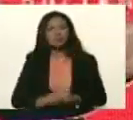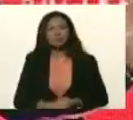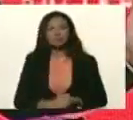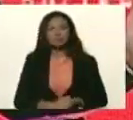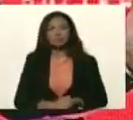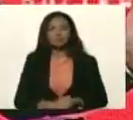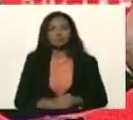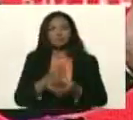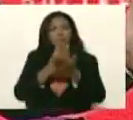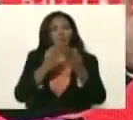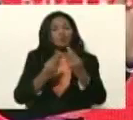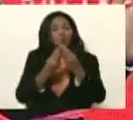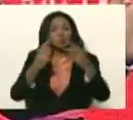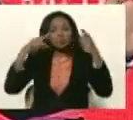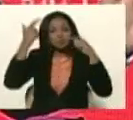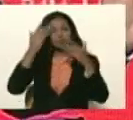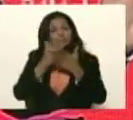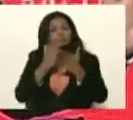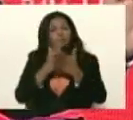siempre,